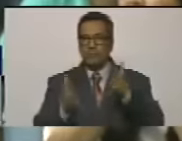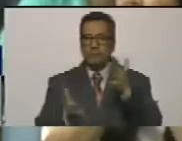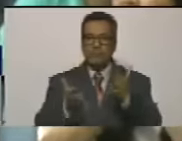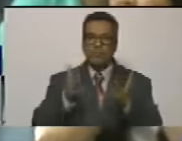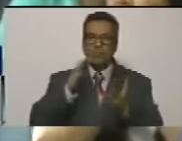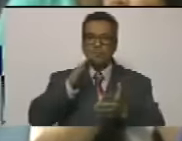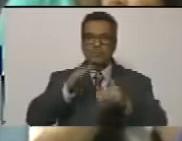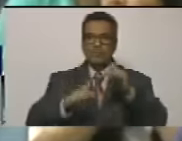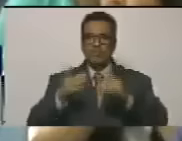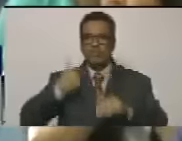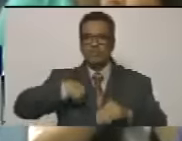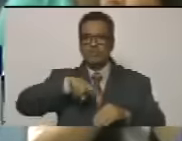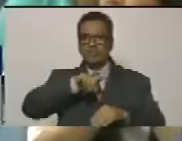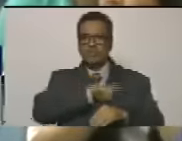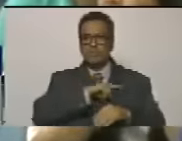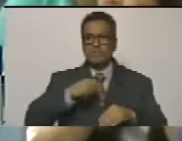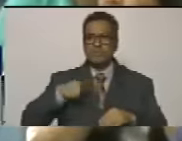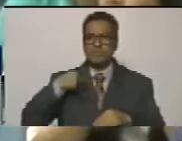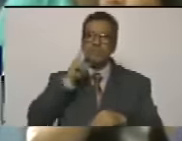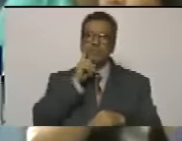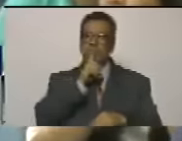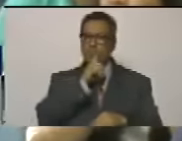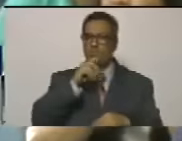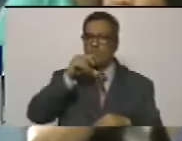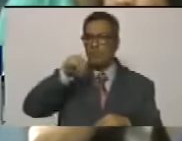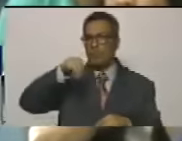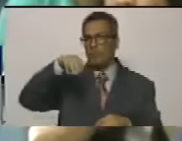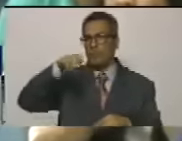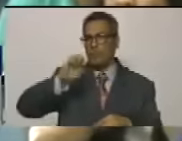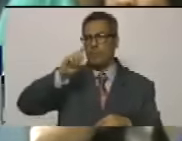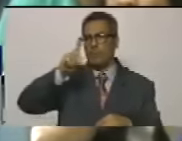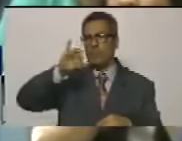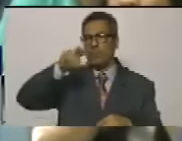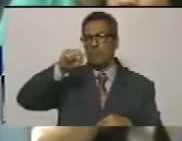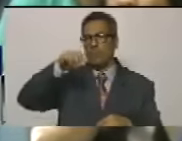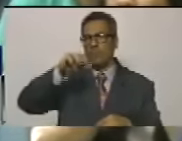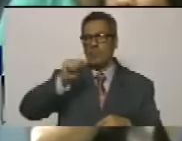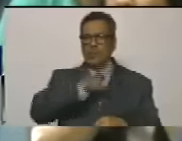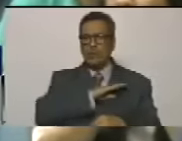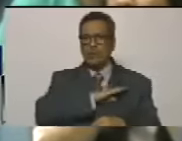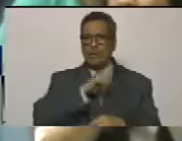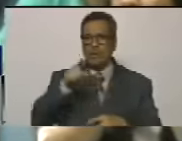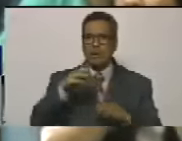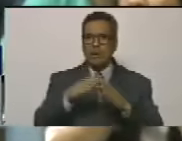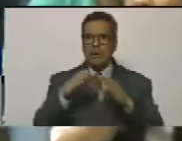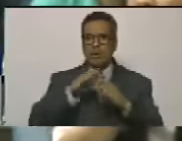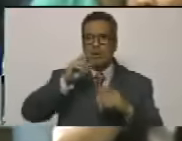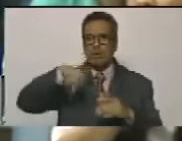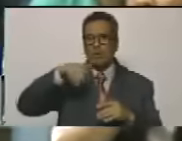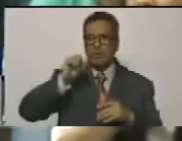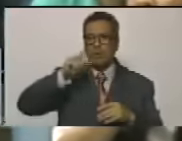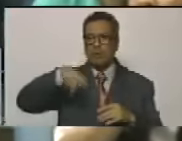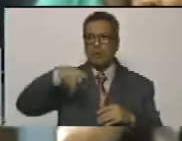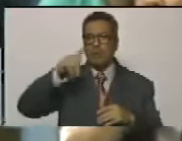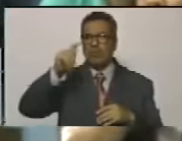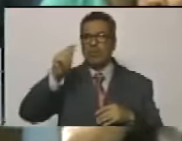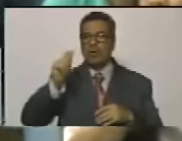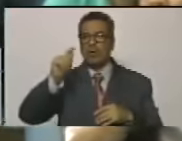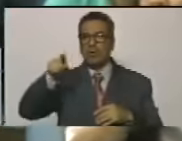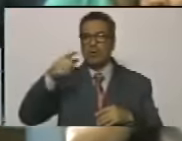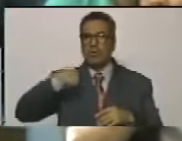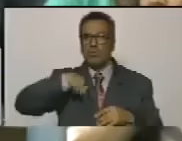nosotros voy a hablar en nombre de ylenia medina y de mi partido ppt nosotros